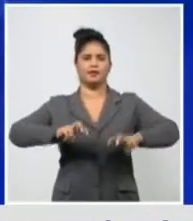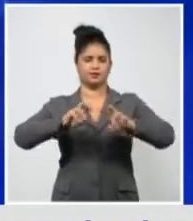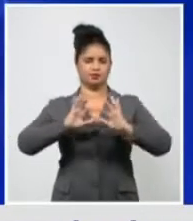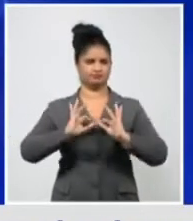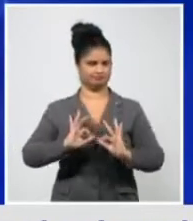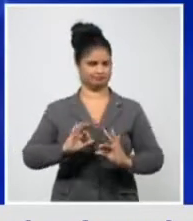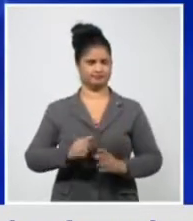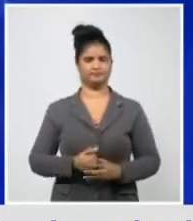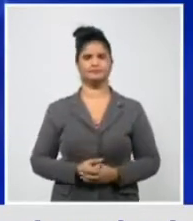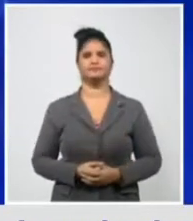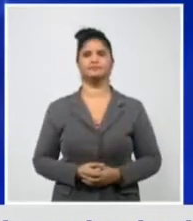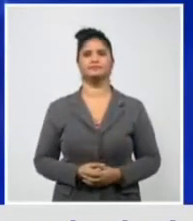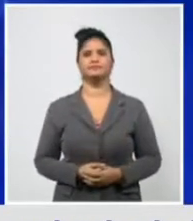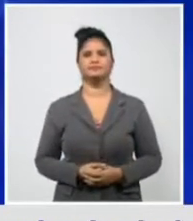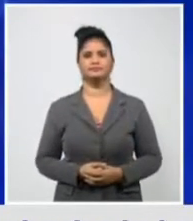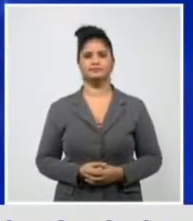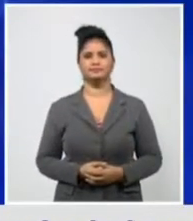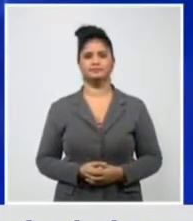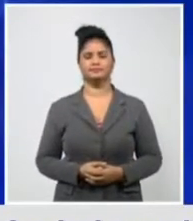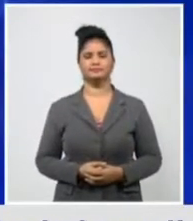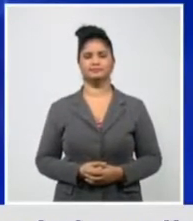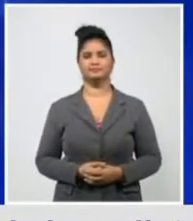¿cómo no? Ah, ya. Oye,